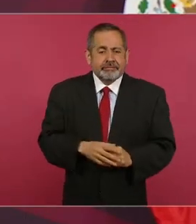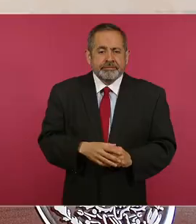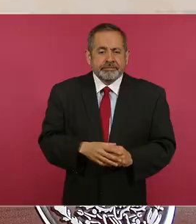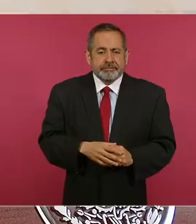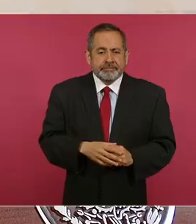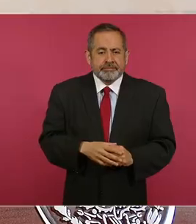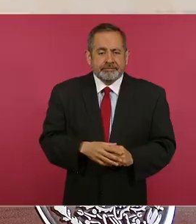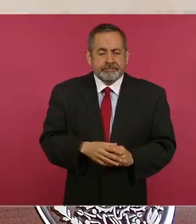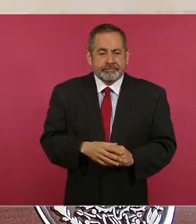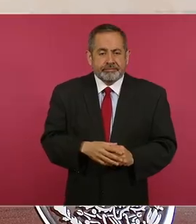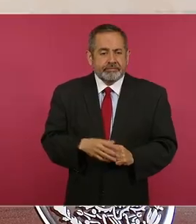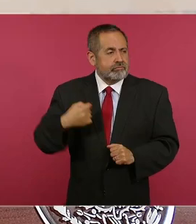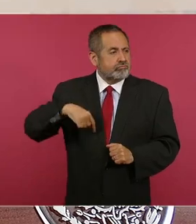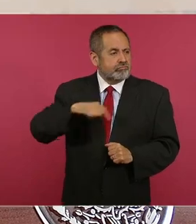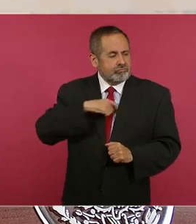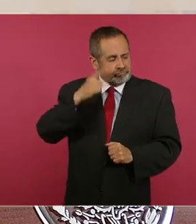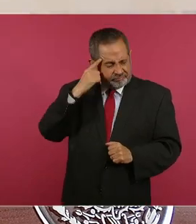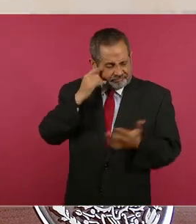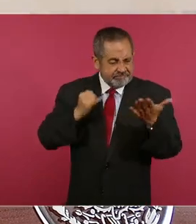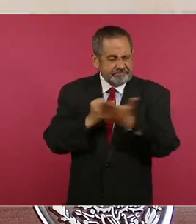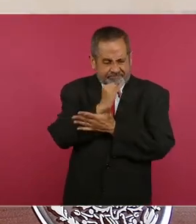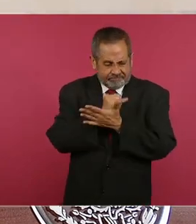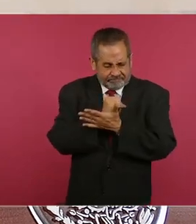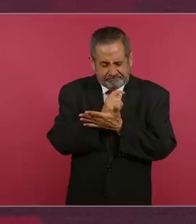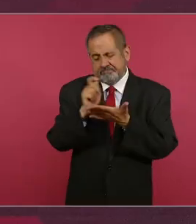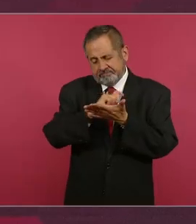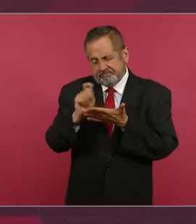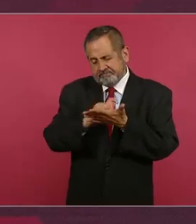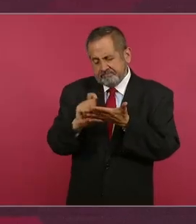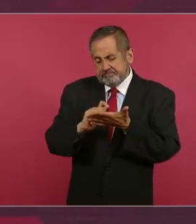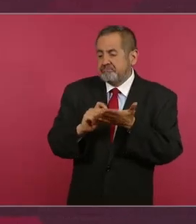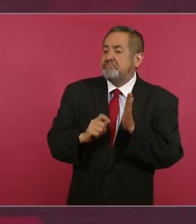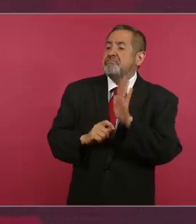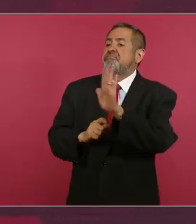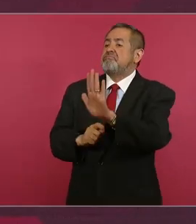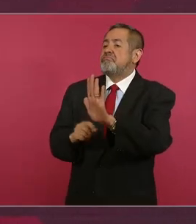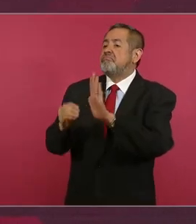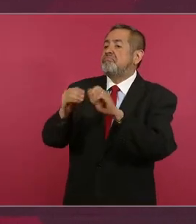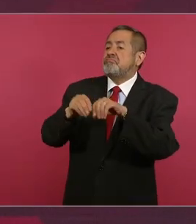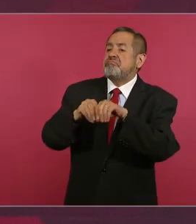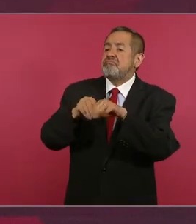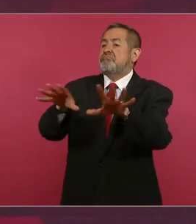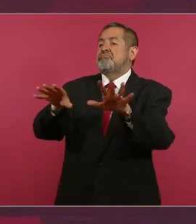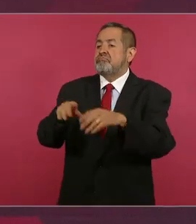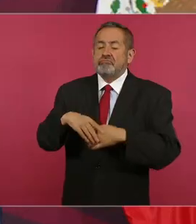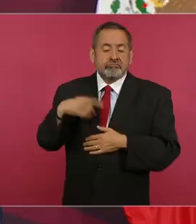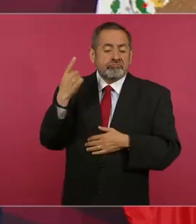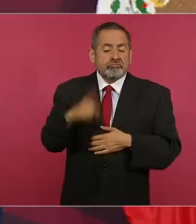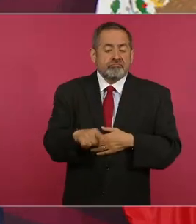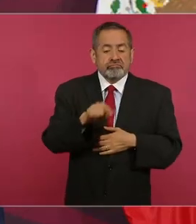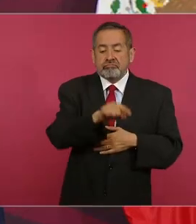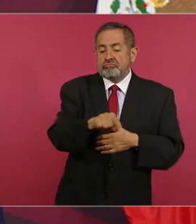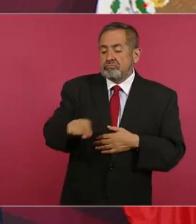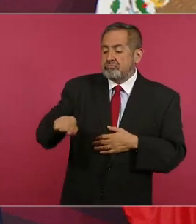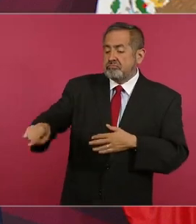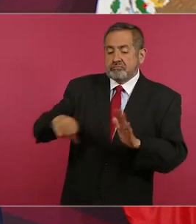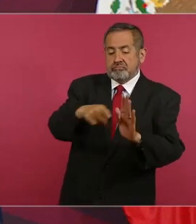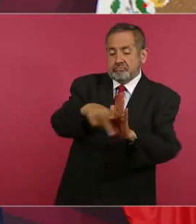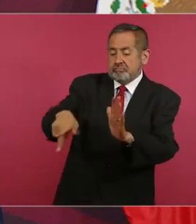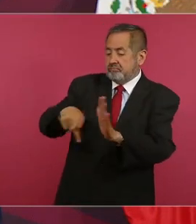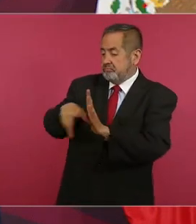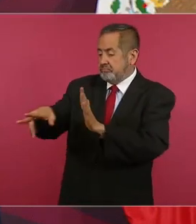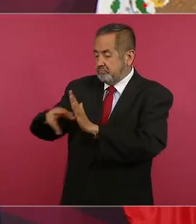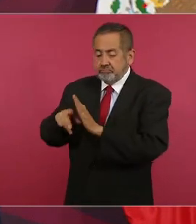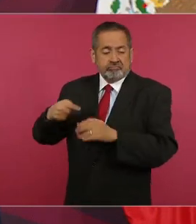o decidimos sobre lo que publican los periódicos de